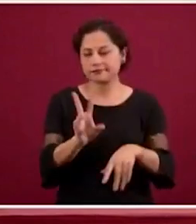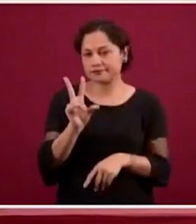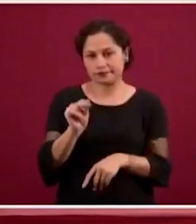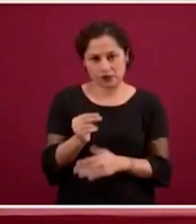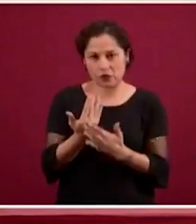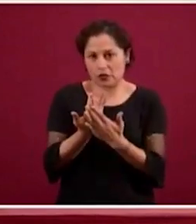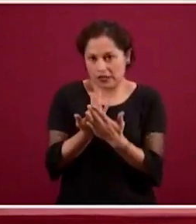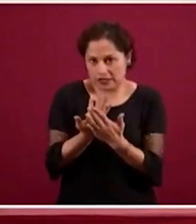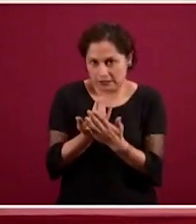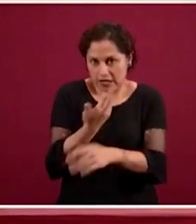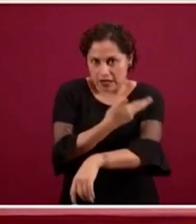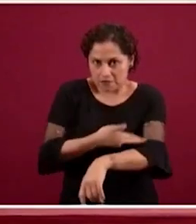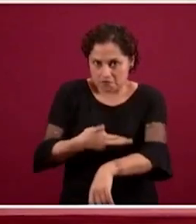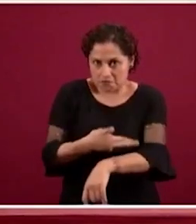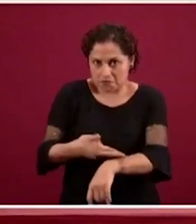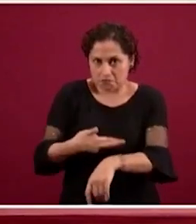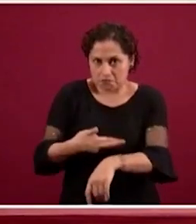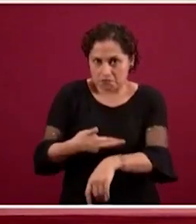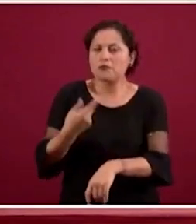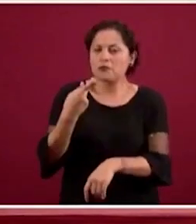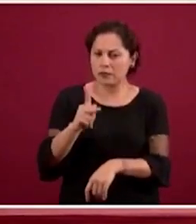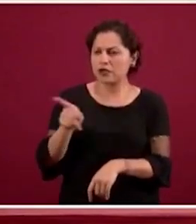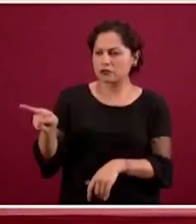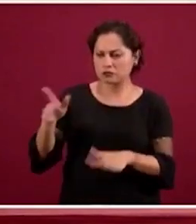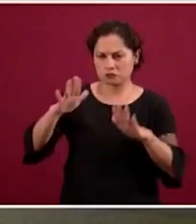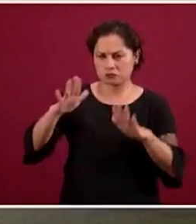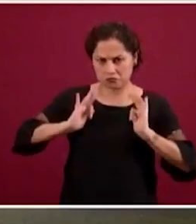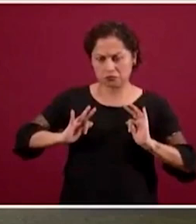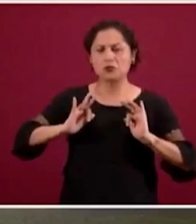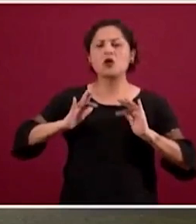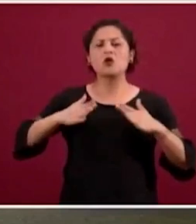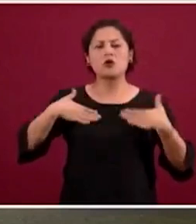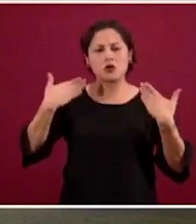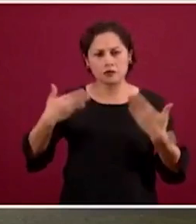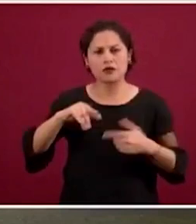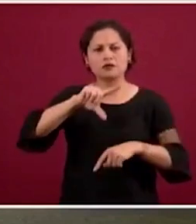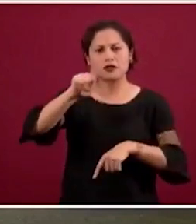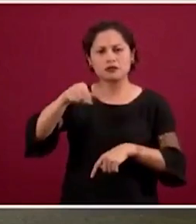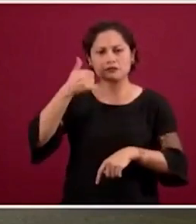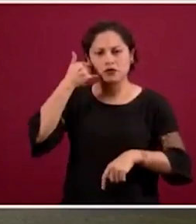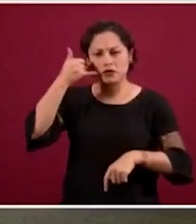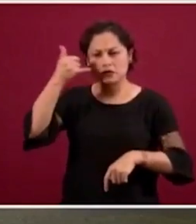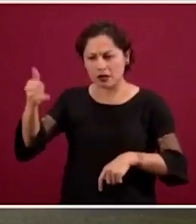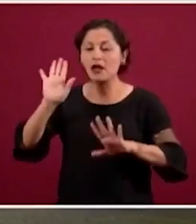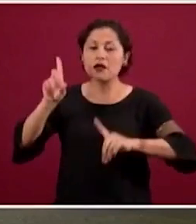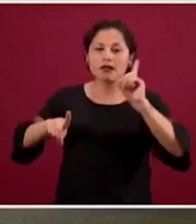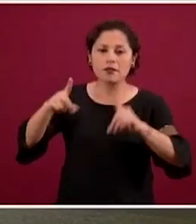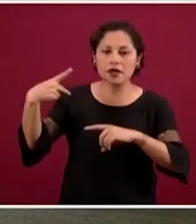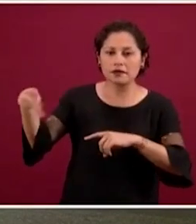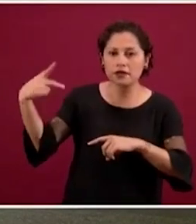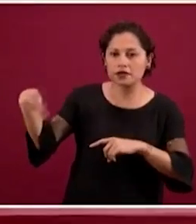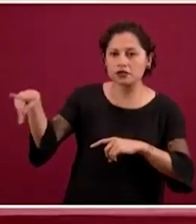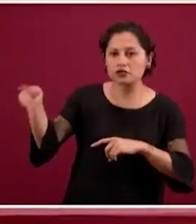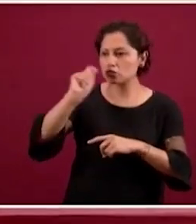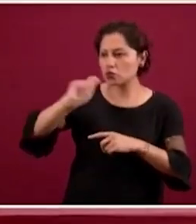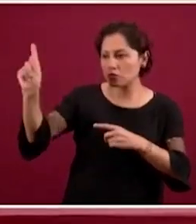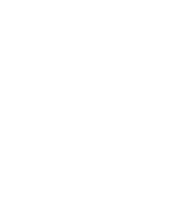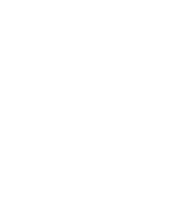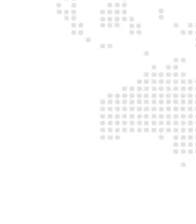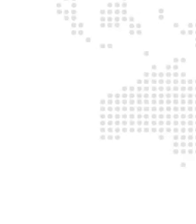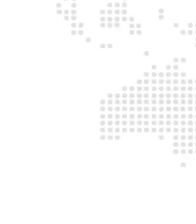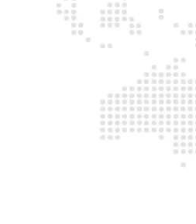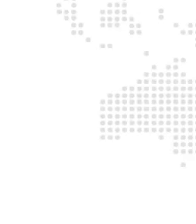eventualmente van a ser todas y todos convocados, de acuerdo a sus perfiles, de acuerdo a sus documentos y considerando los requisitos de la